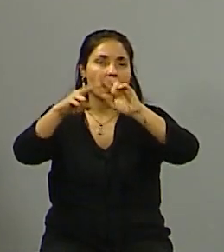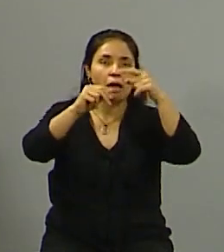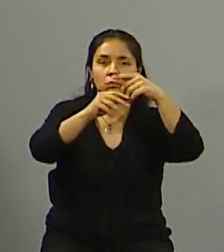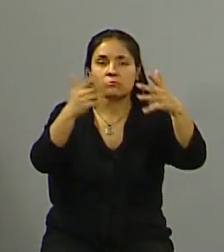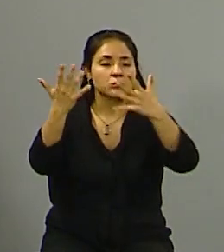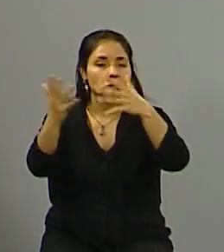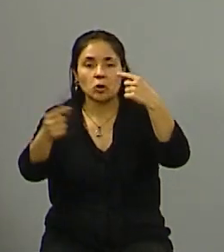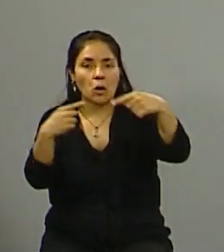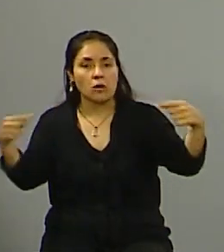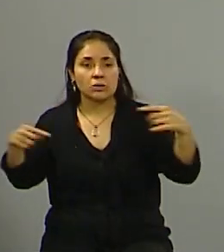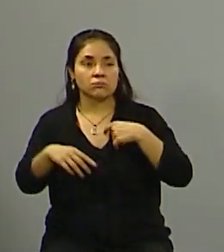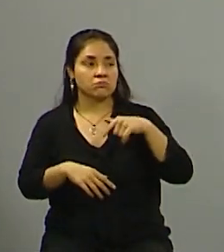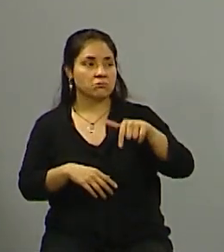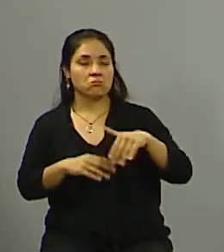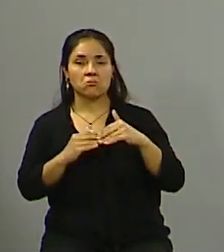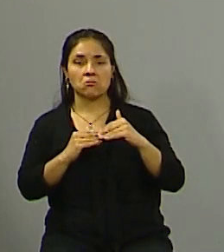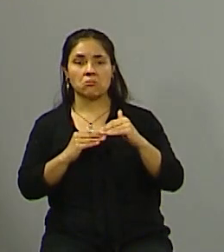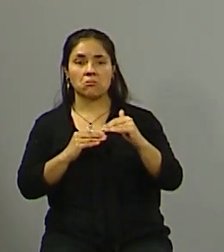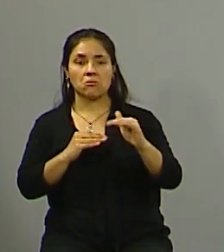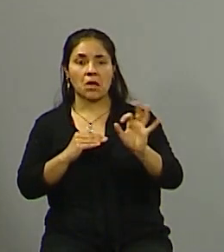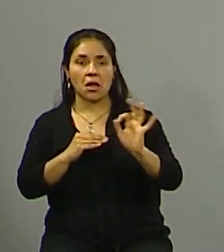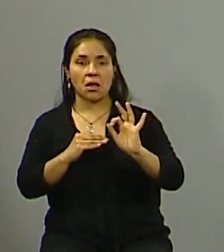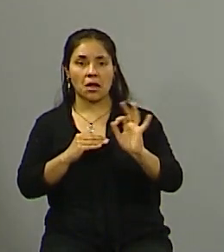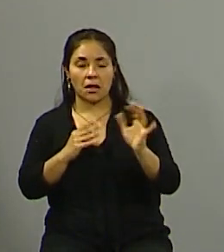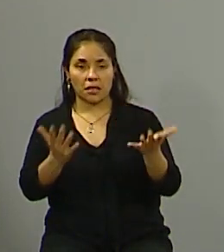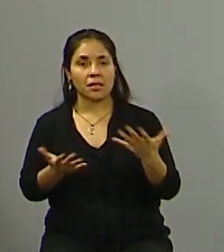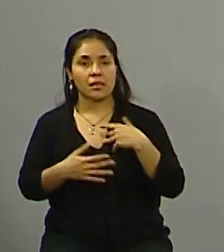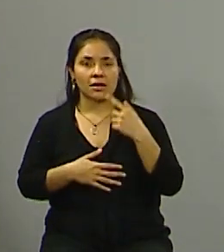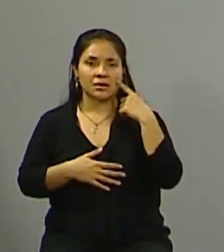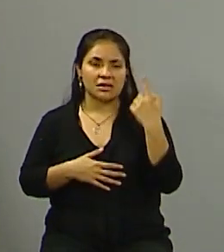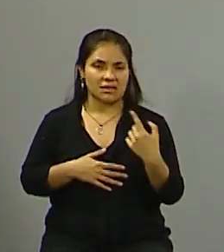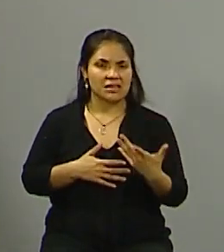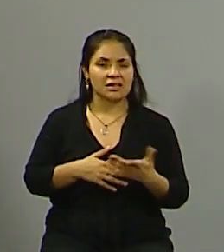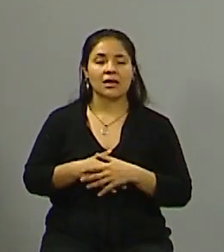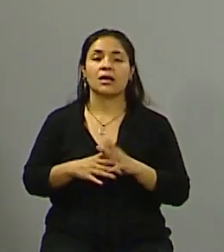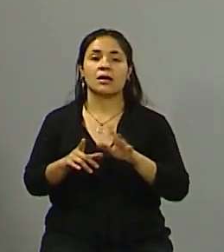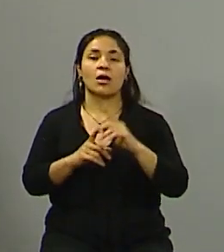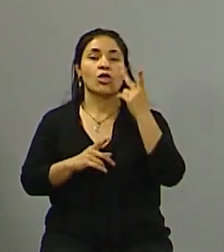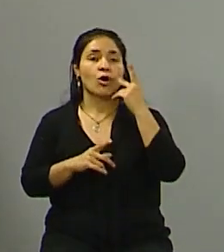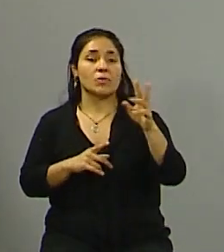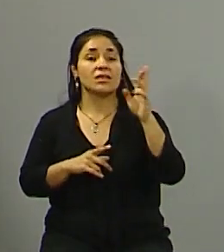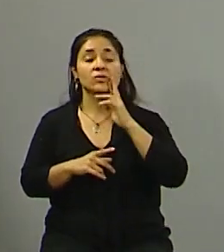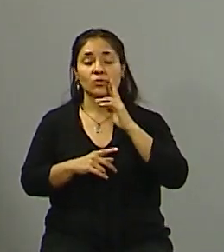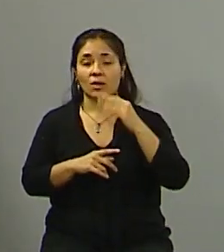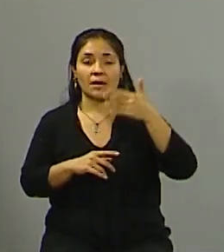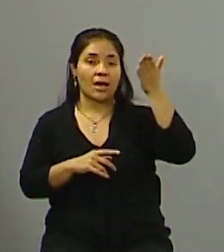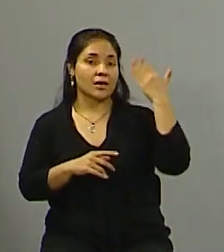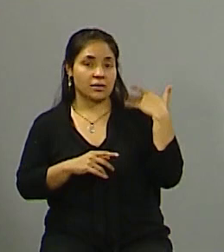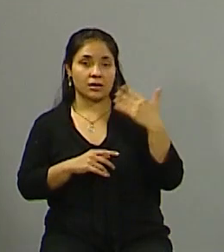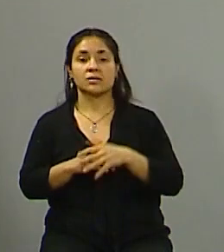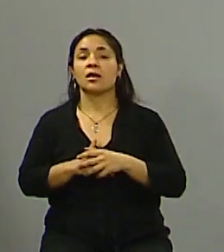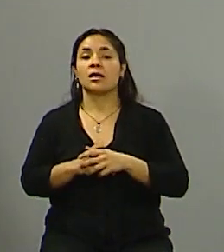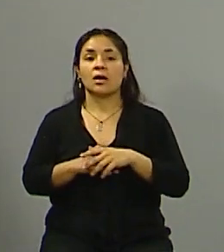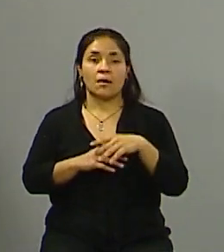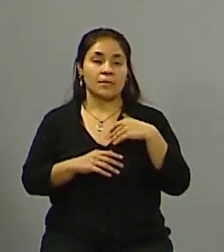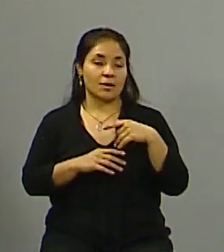me imagino de ser desolador para aquellos que han visto que tienen necesidades en el 2019 nosotros teníamos que era un final de